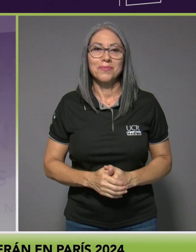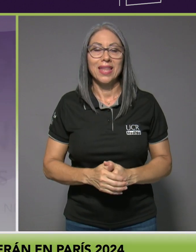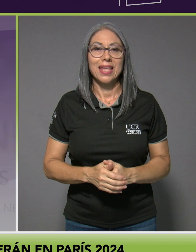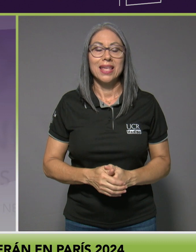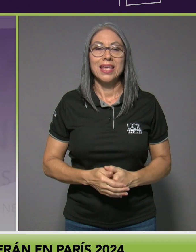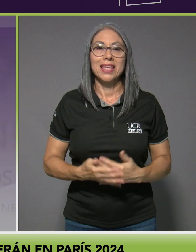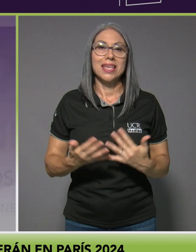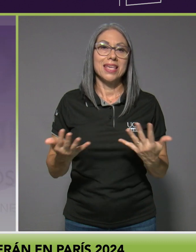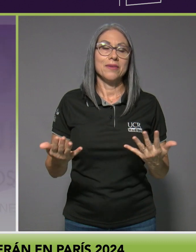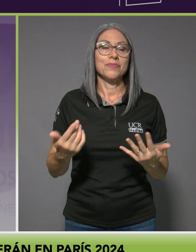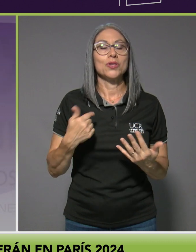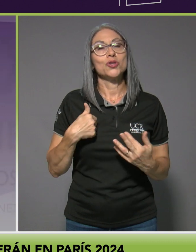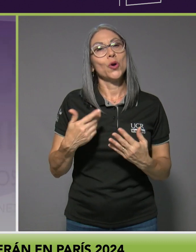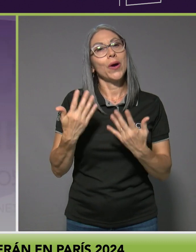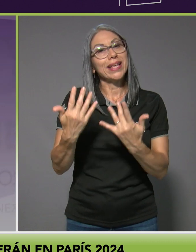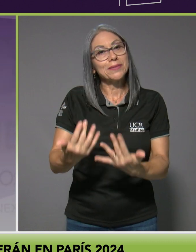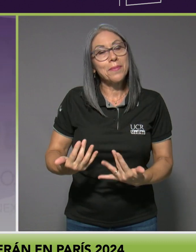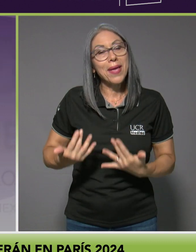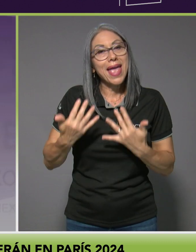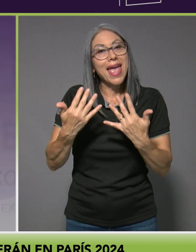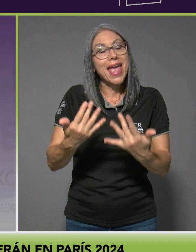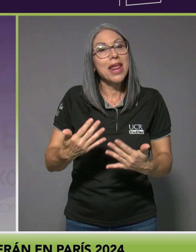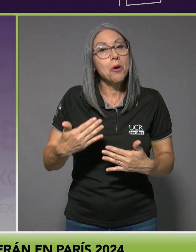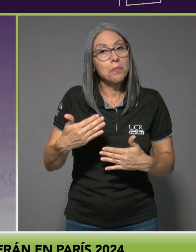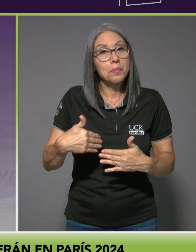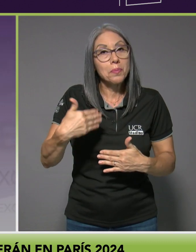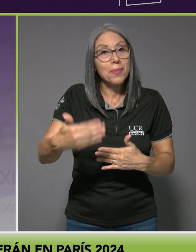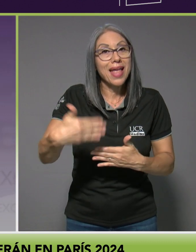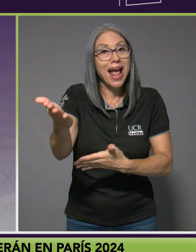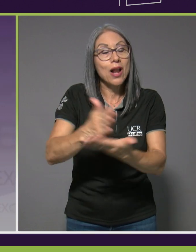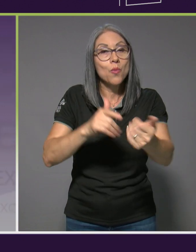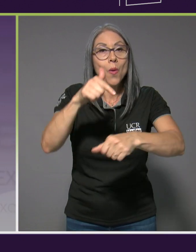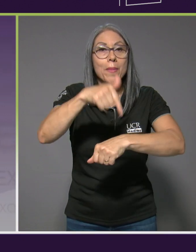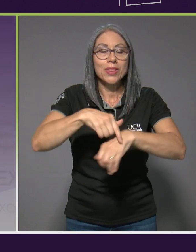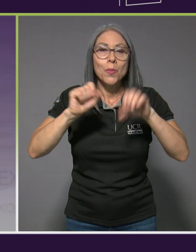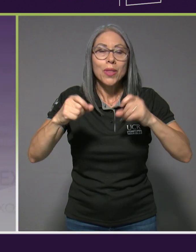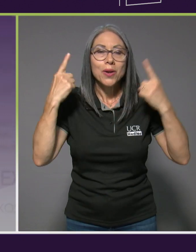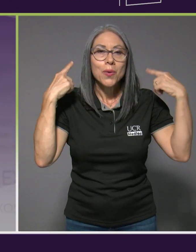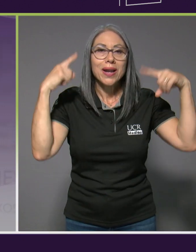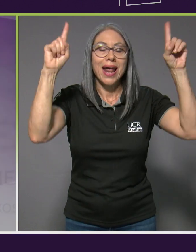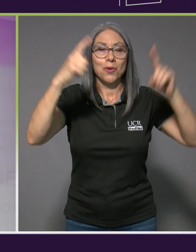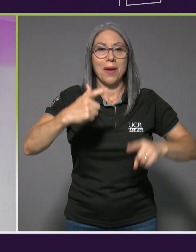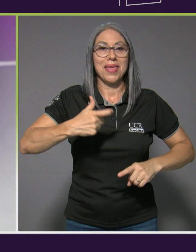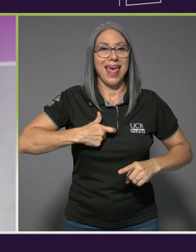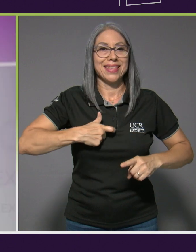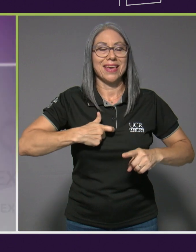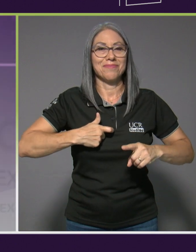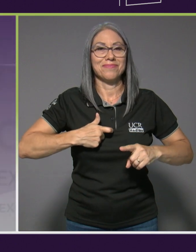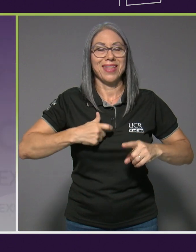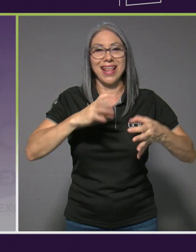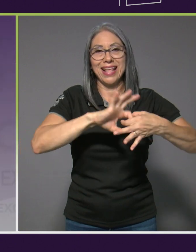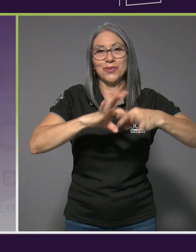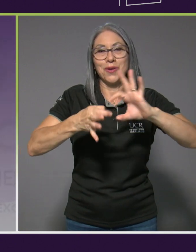y espero en algún momento poder llegar a tener una medalla en las Olimpiadas. Sería un logro